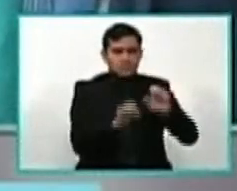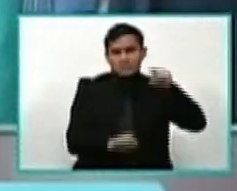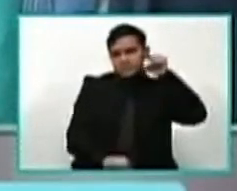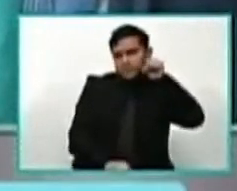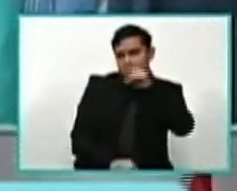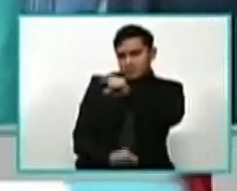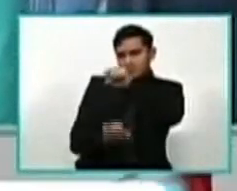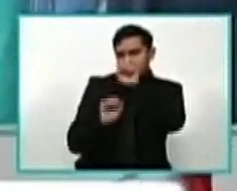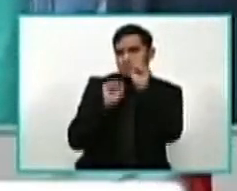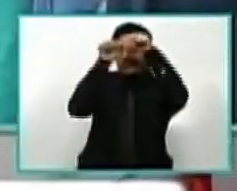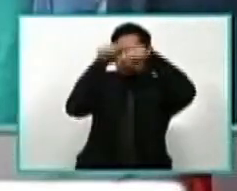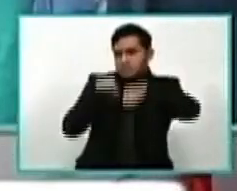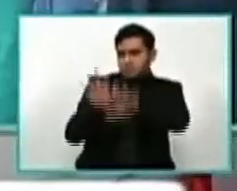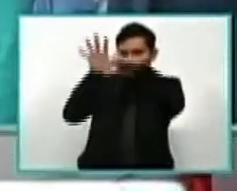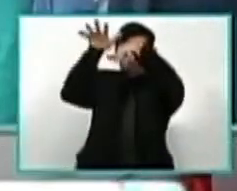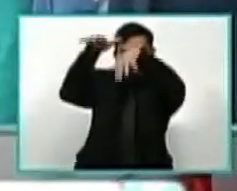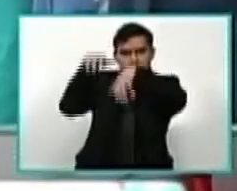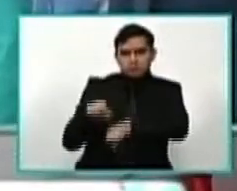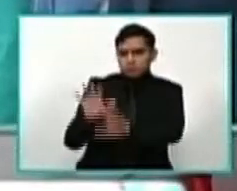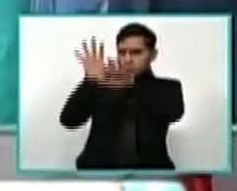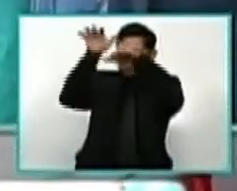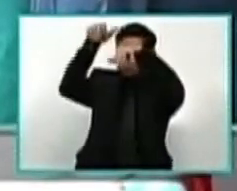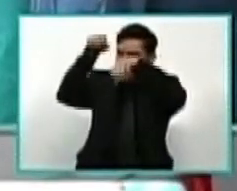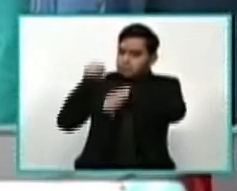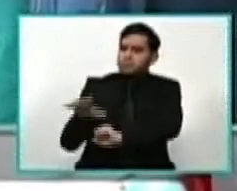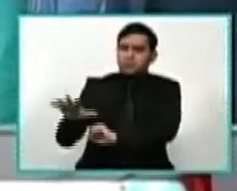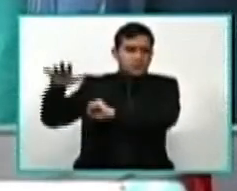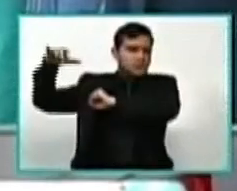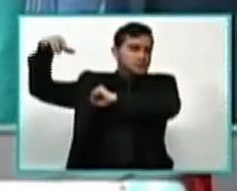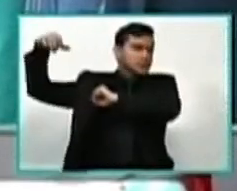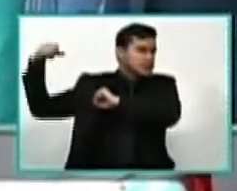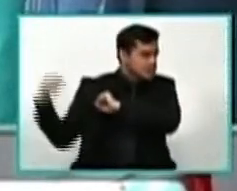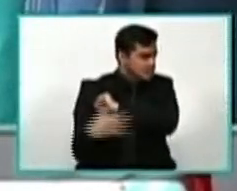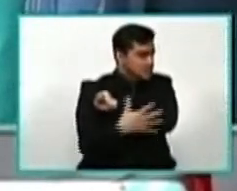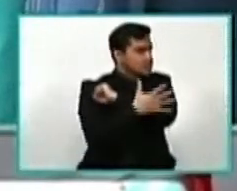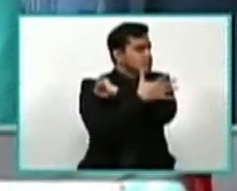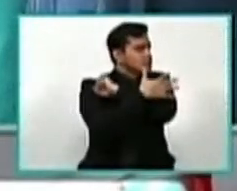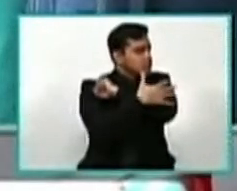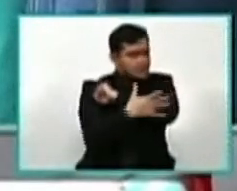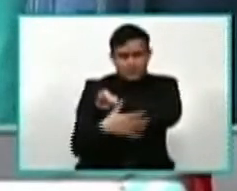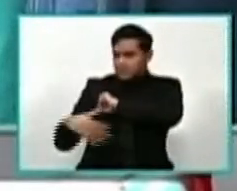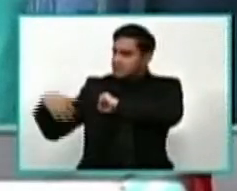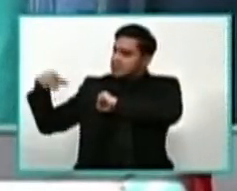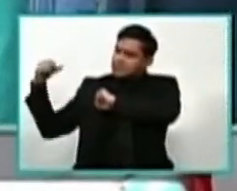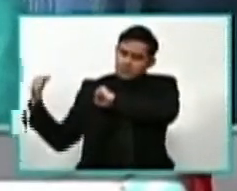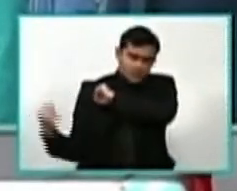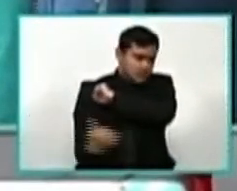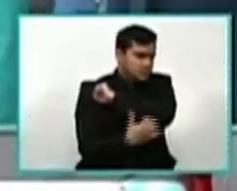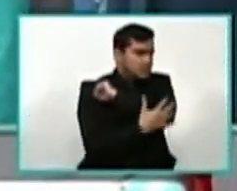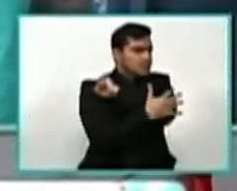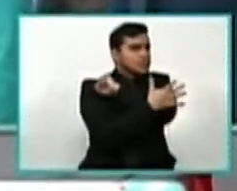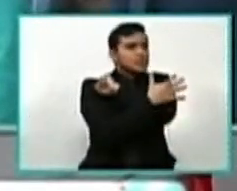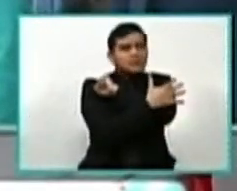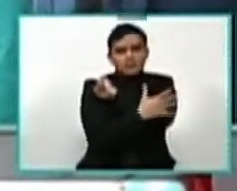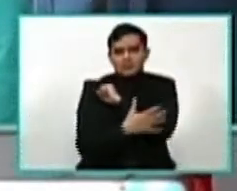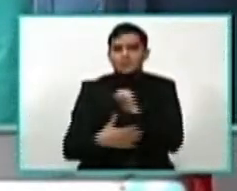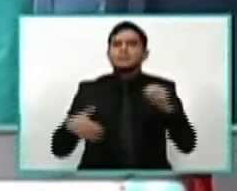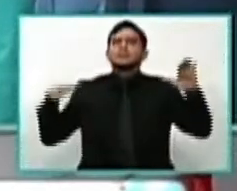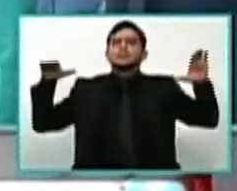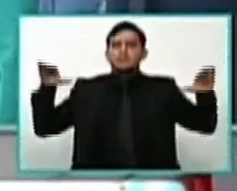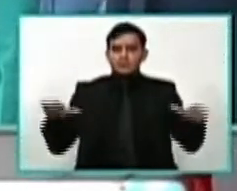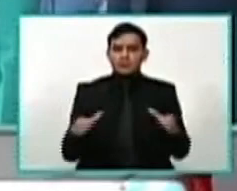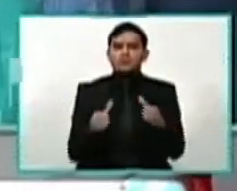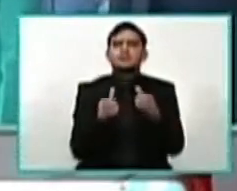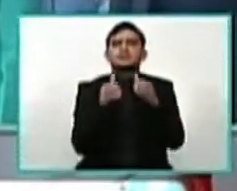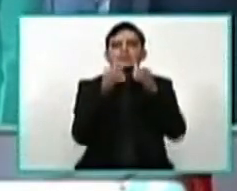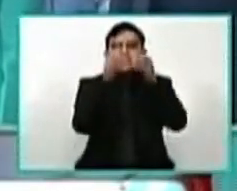emblema que un mar rumoroso, con sus ondas bravías escudas.